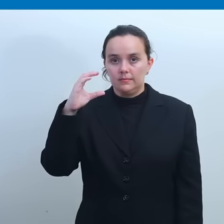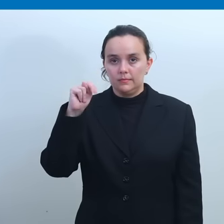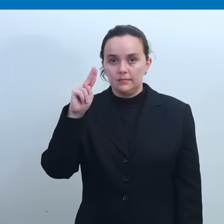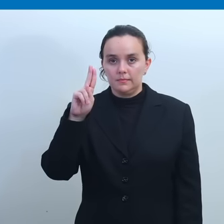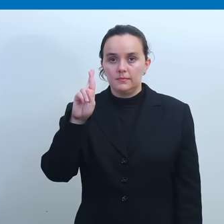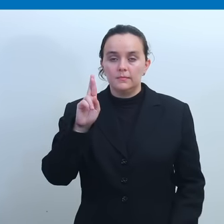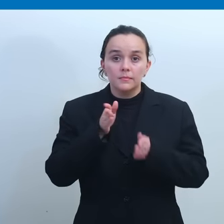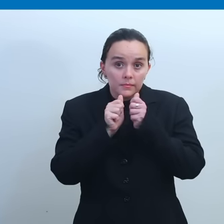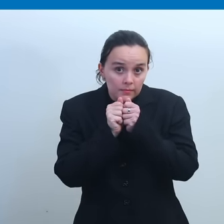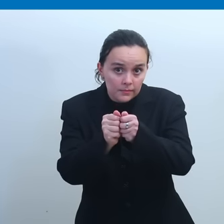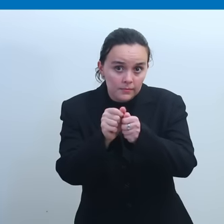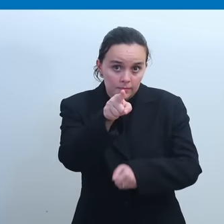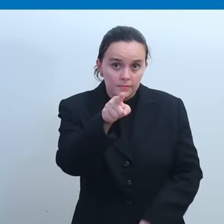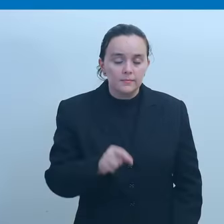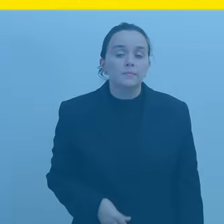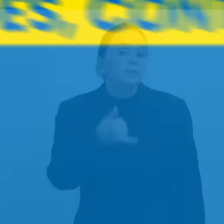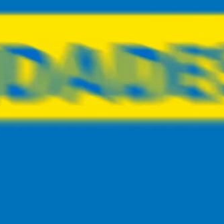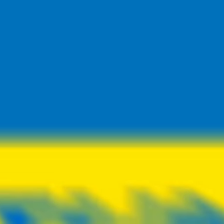Acnur está a tu lado.